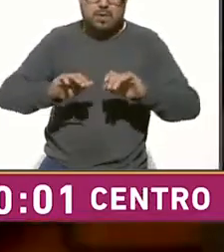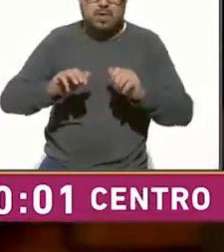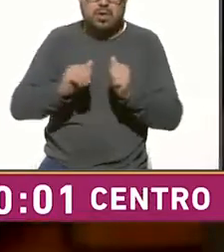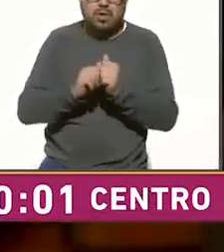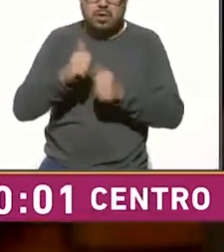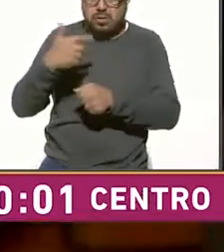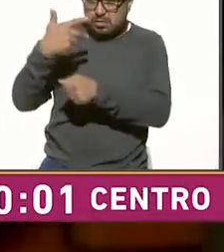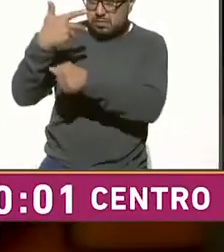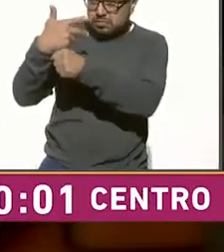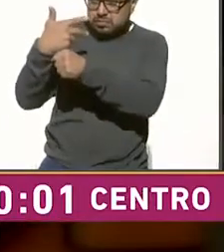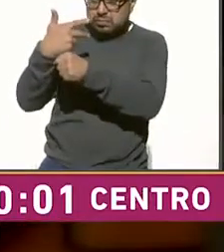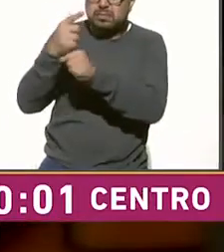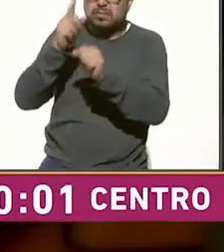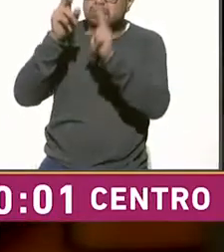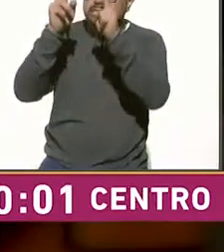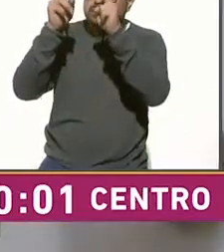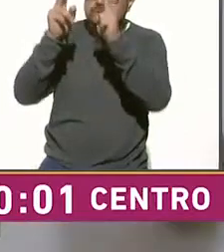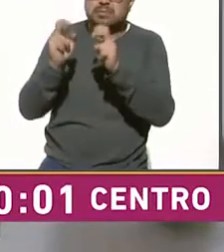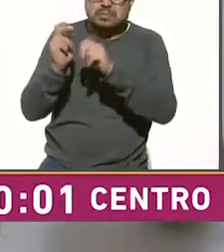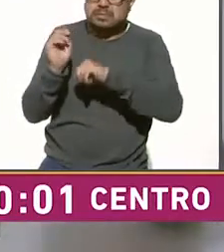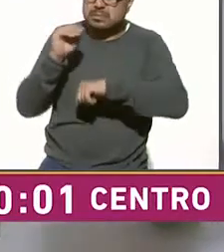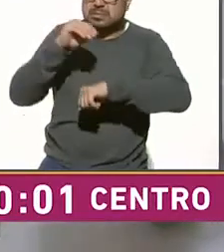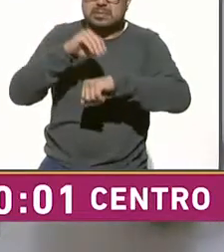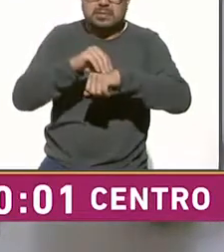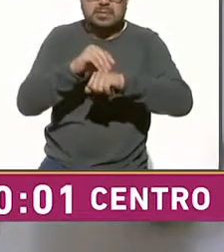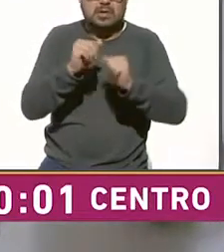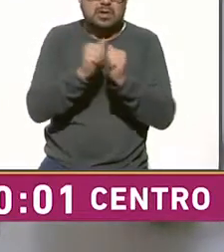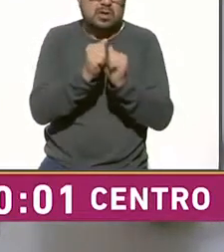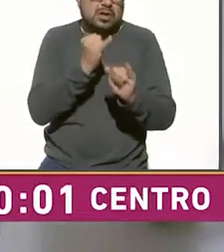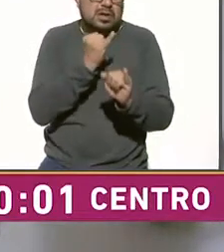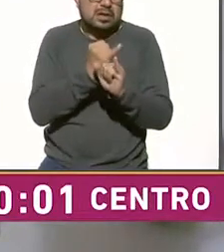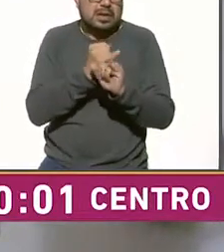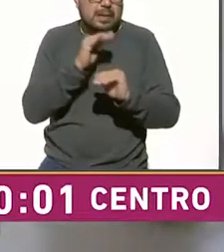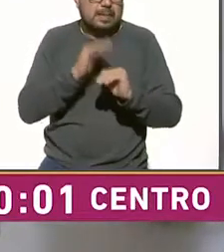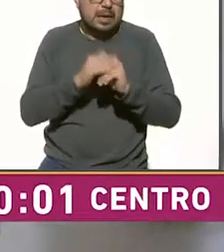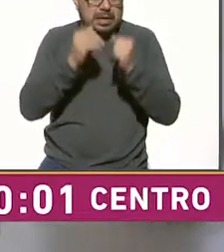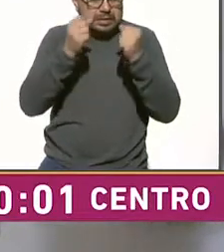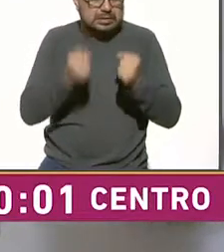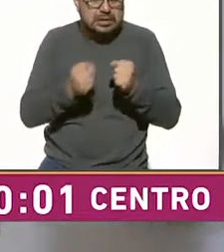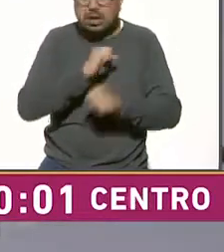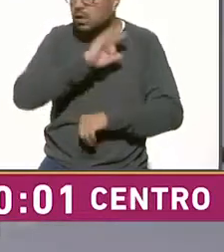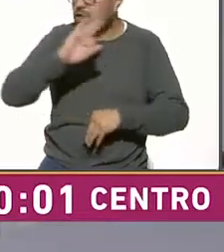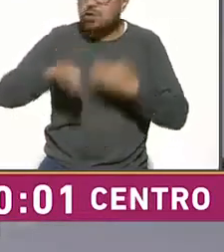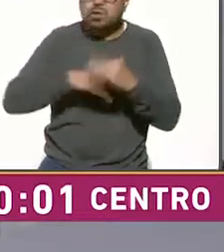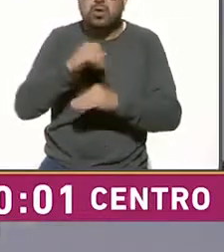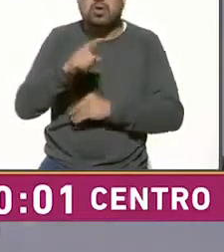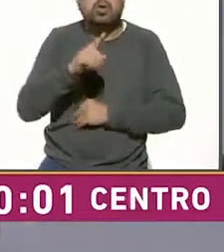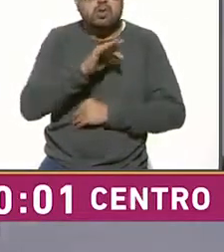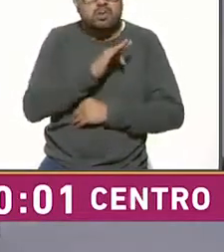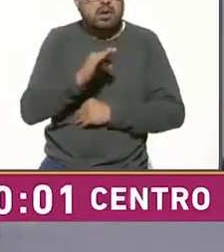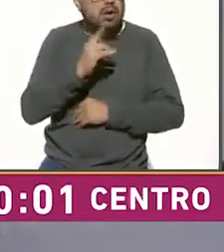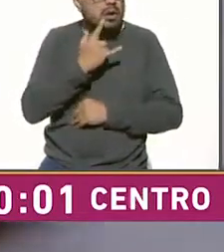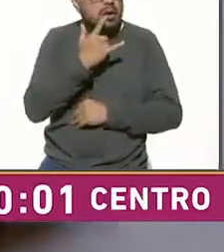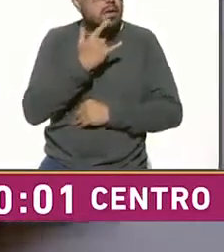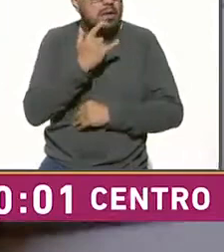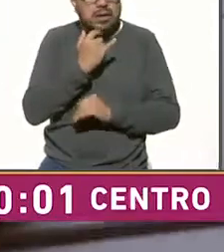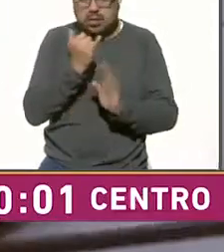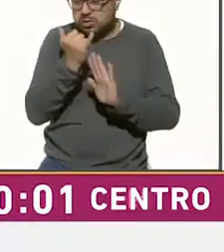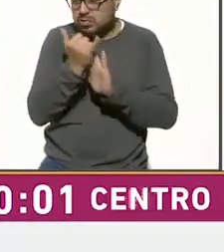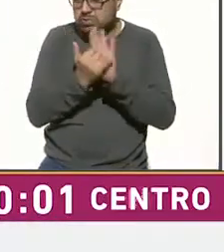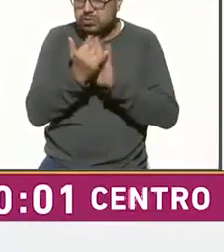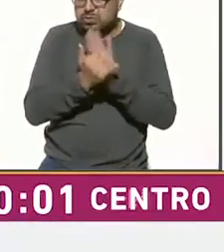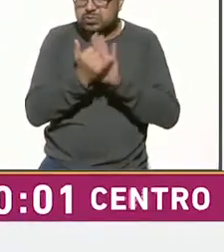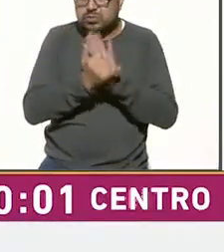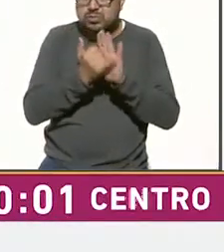¡Gracias por ver el video! Los pasos los puedes consultar en el canal de YouTube